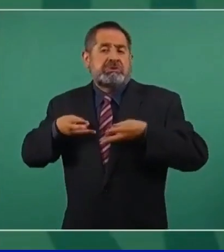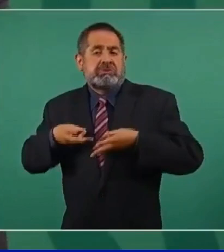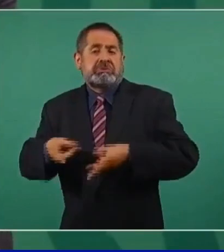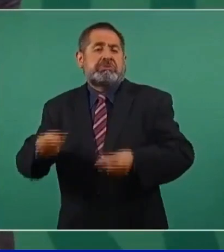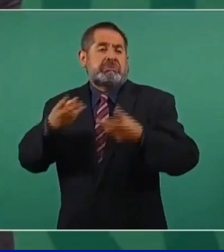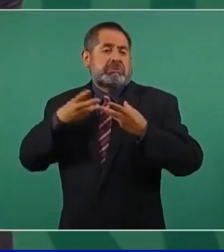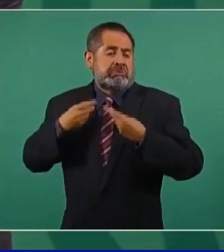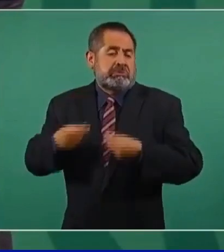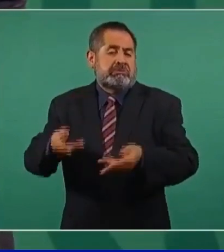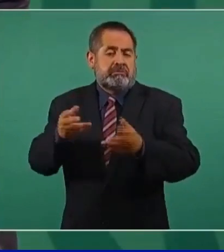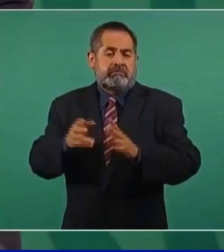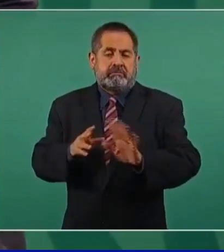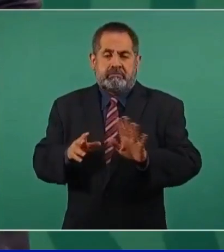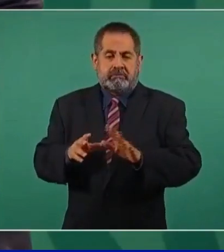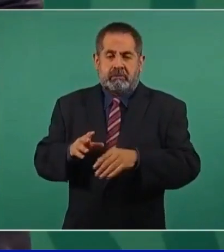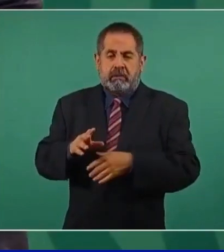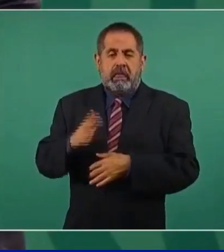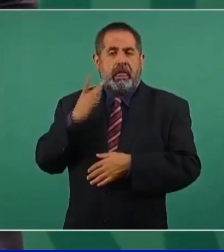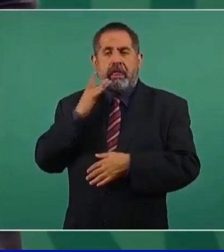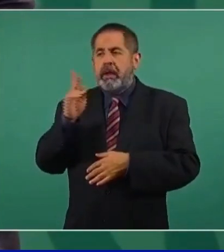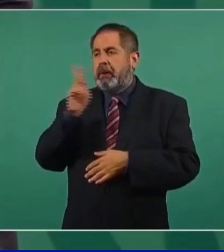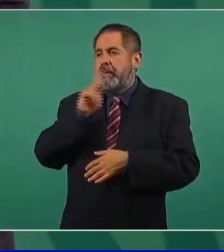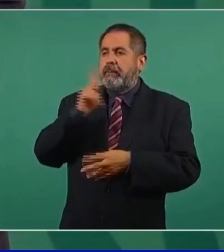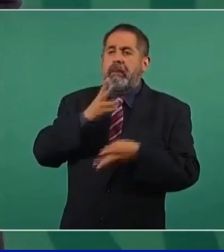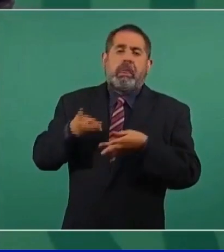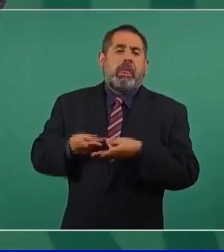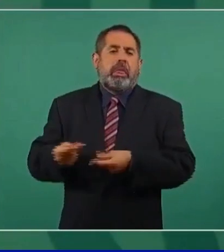derroche, sin gastos superfluos.